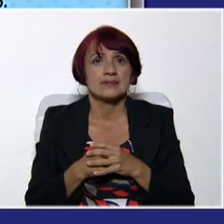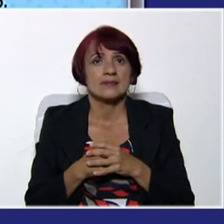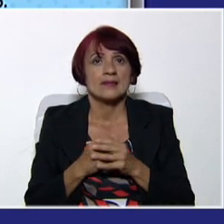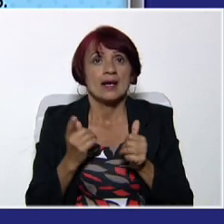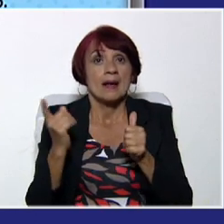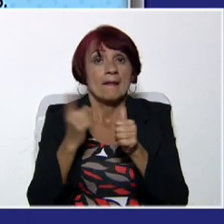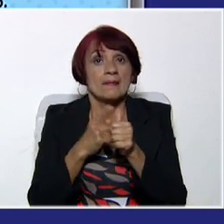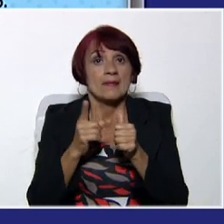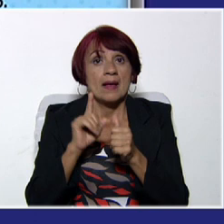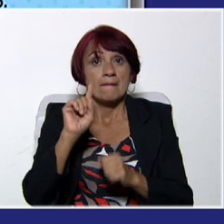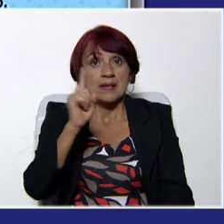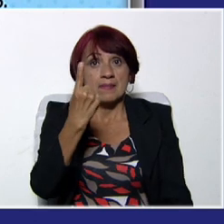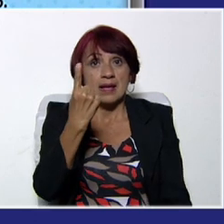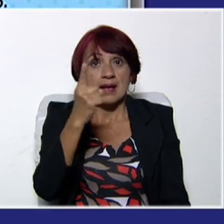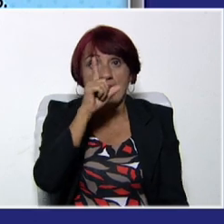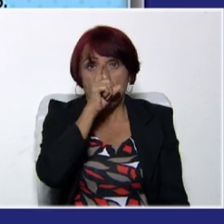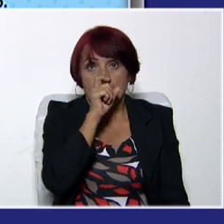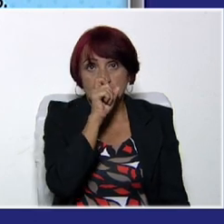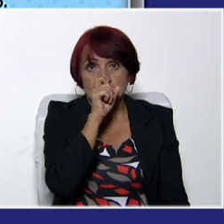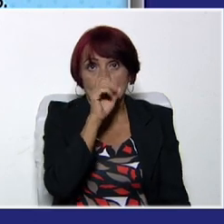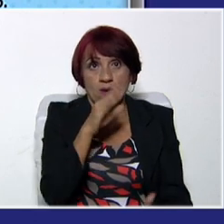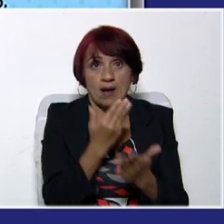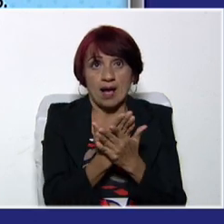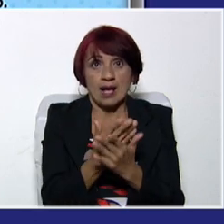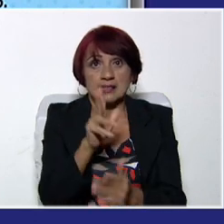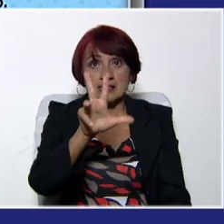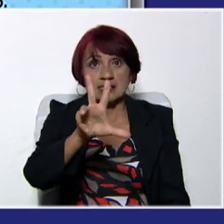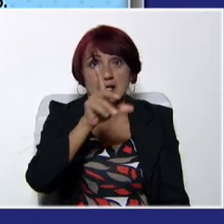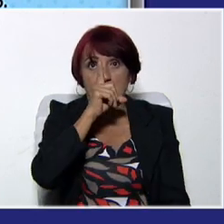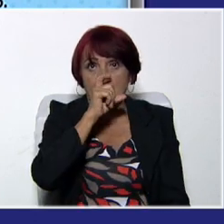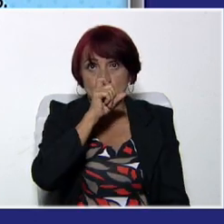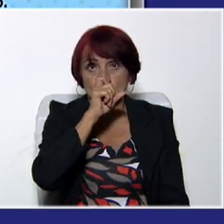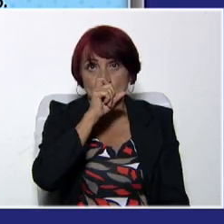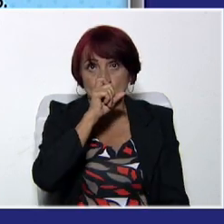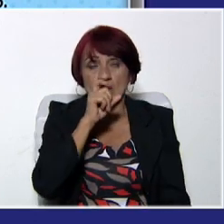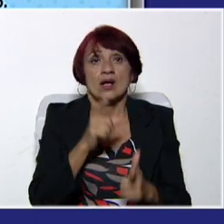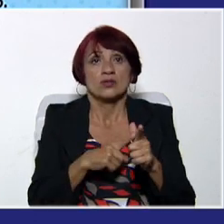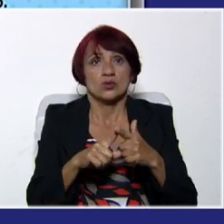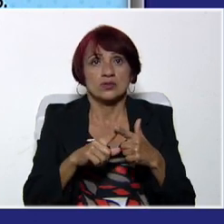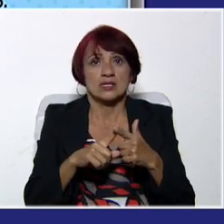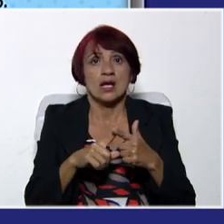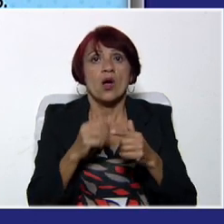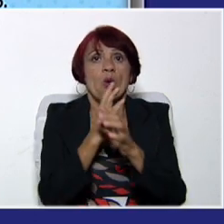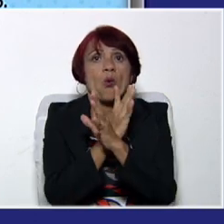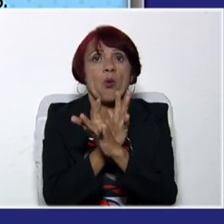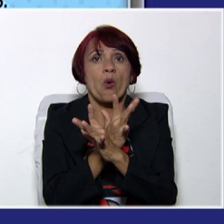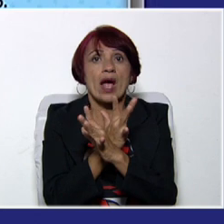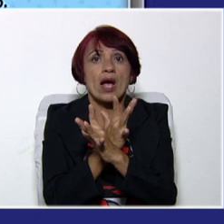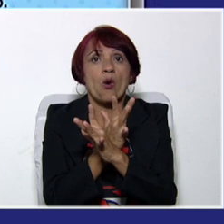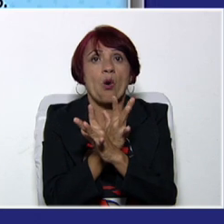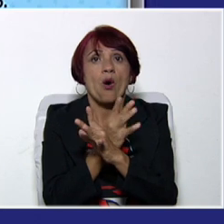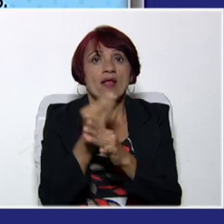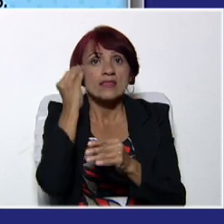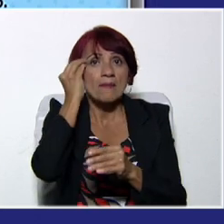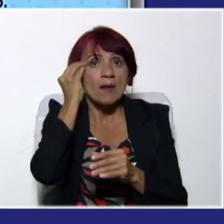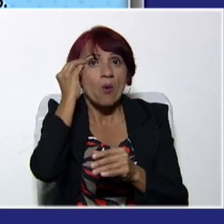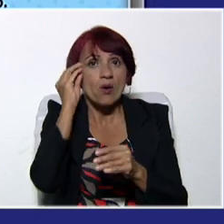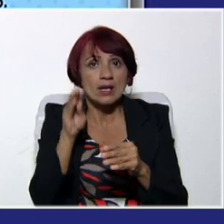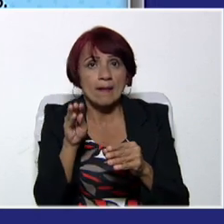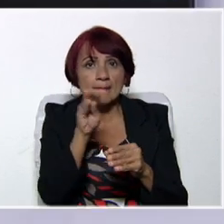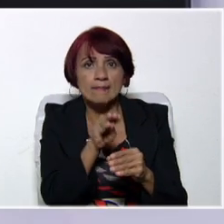Primero a tercer año. Vamos a realizar un juego de memoria. Ya hablamos de profesiones y hablamos de partes del cuerpo.